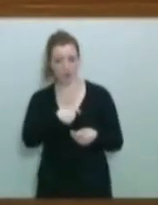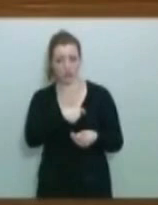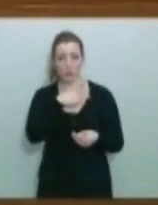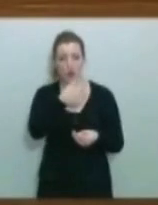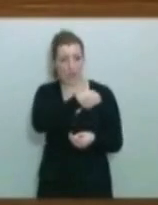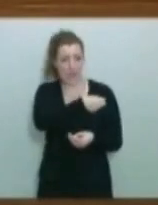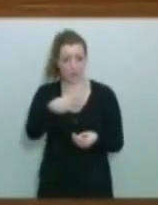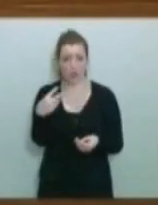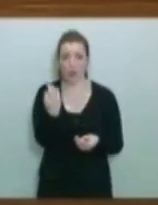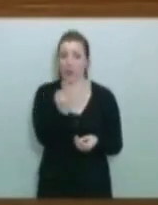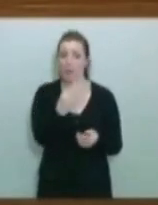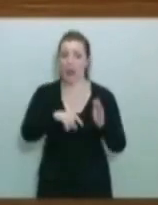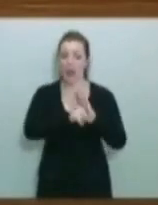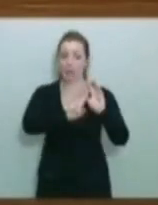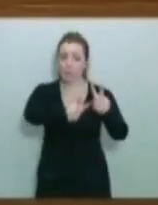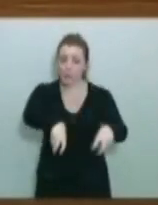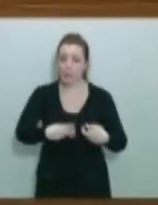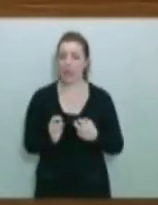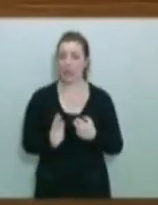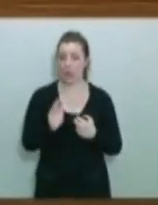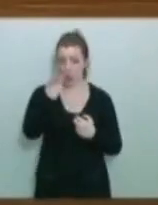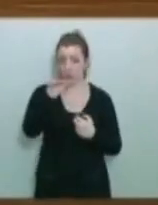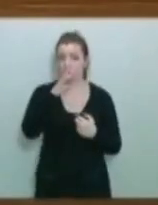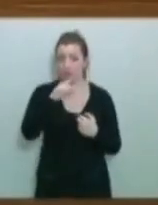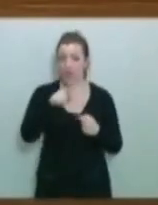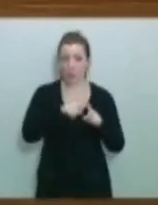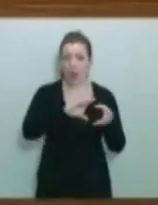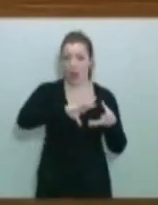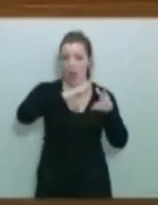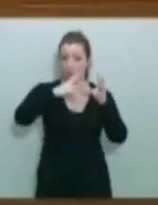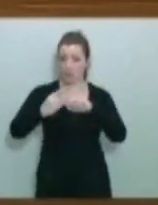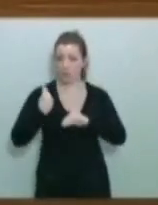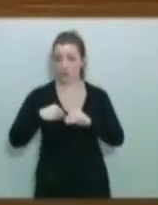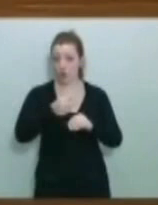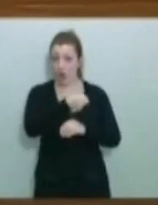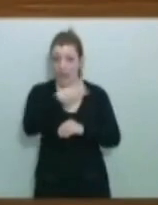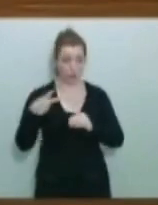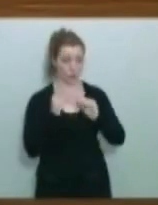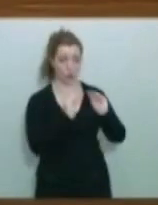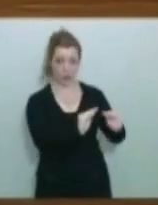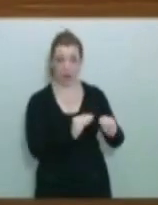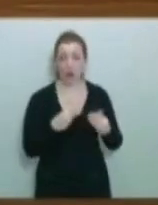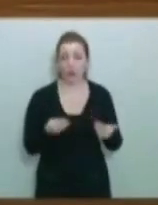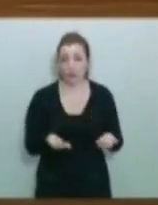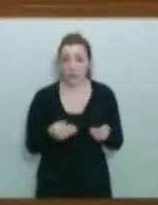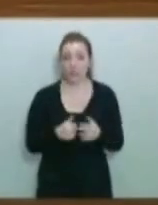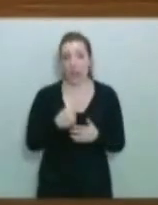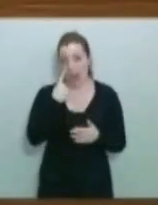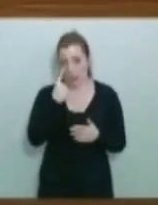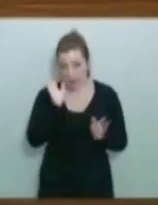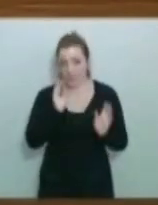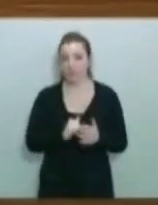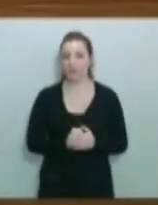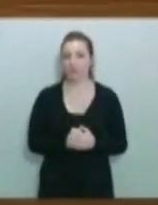de estas comisiones habrá que reformar la ley de Montes para adaptarlo a su resultado, ¿no? Bueno, veremos si